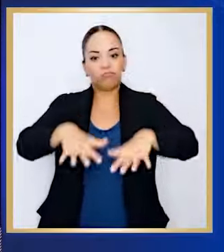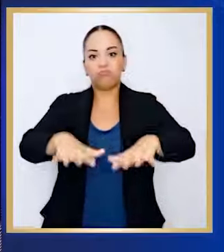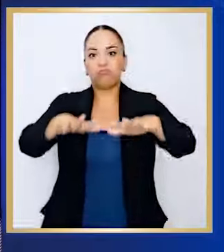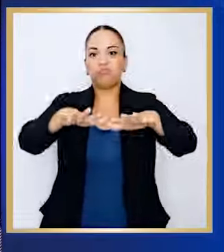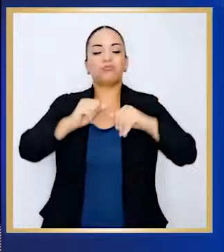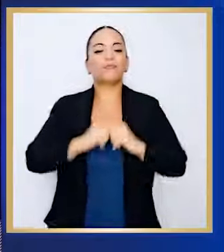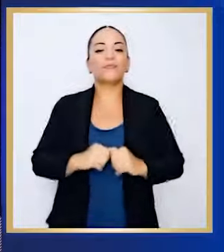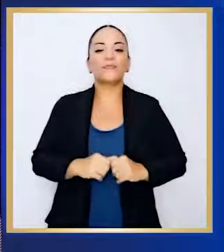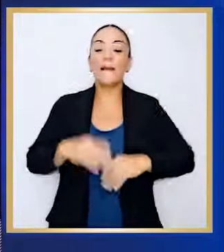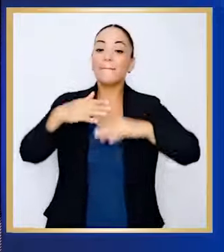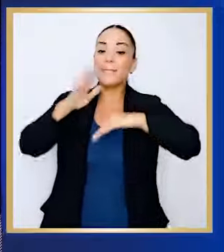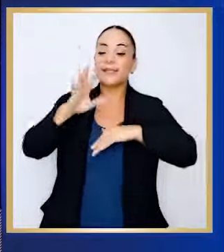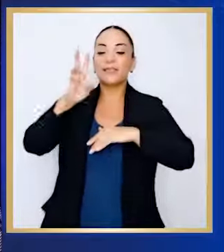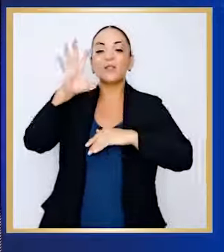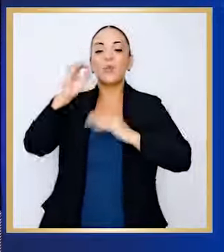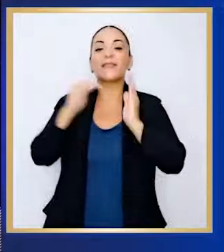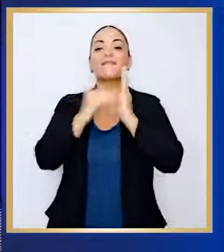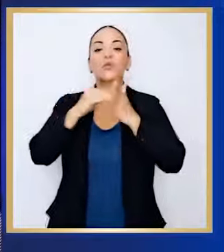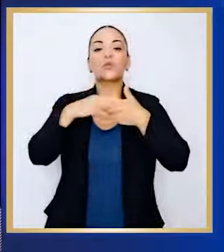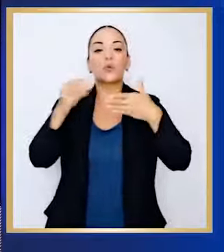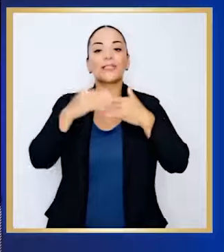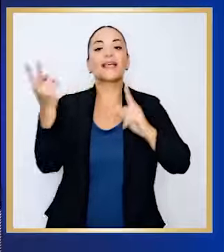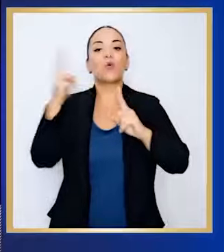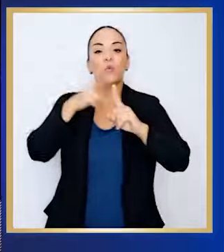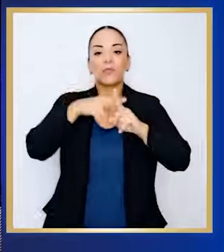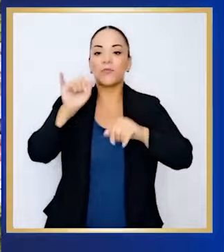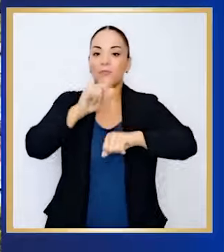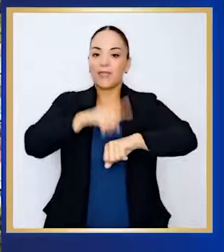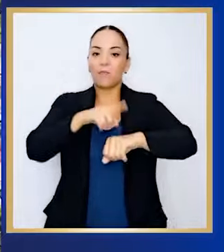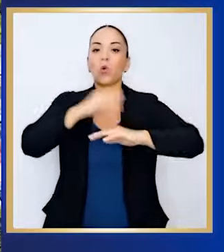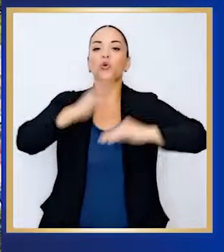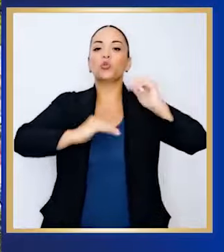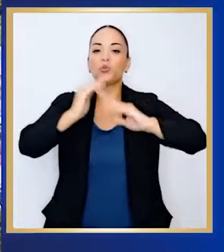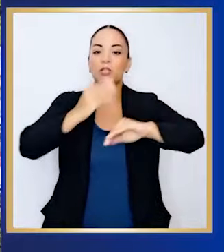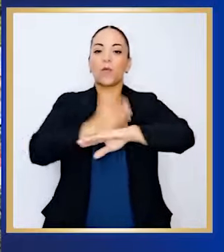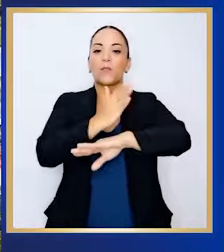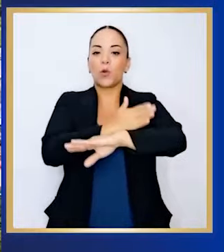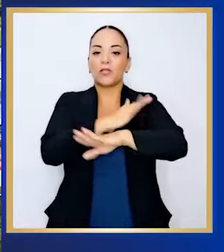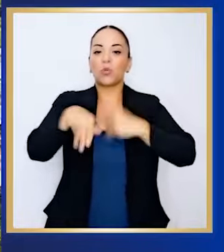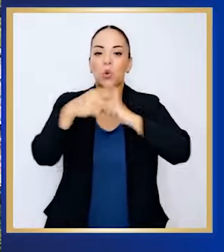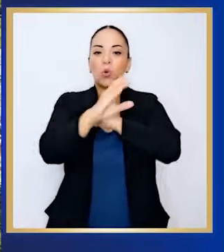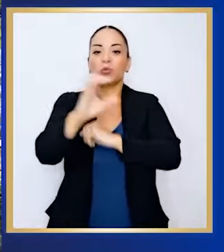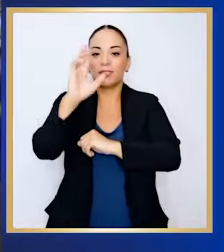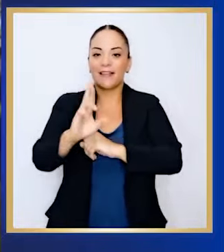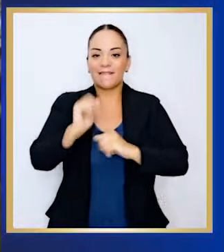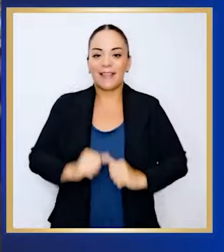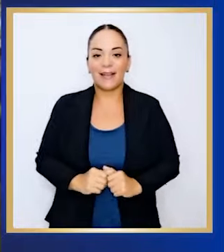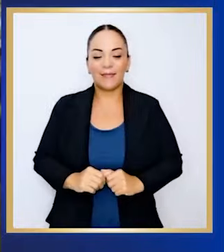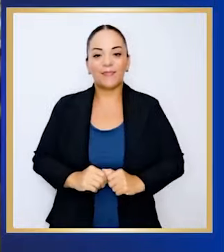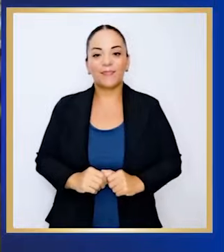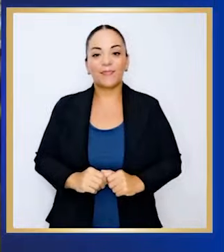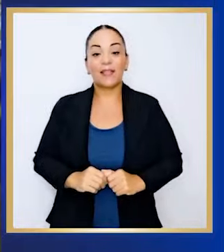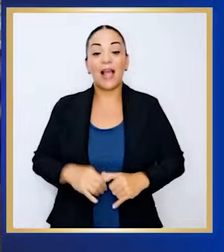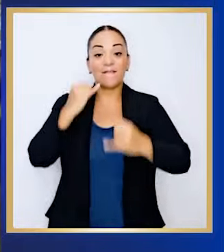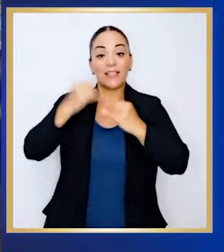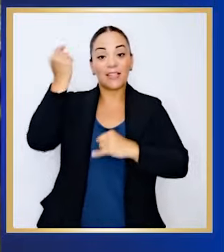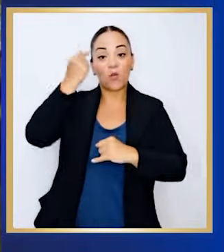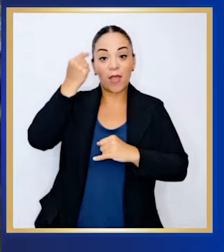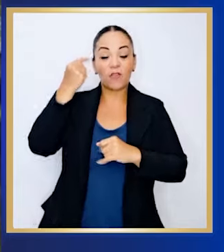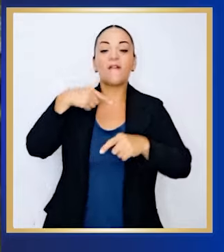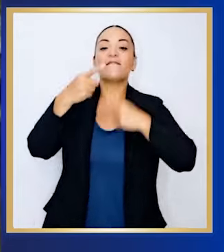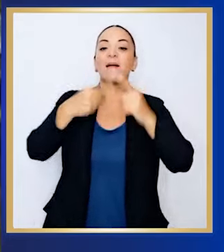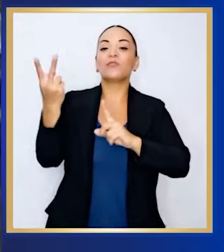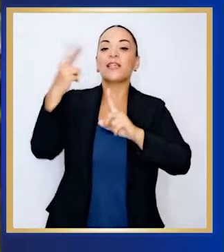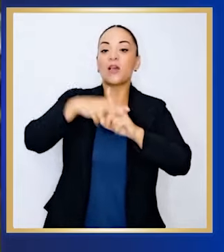650 millones de dólares ejecutándose a la vez, construyendo progreso para toda Costa Rica. Y al final de la administración